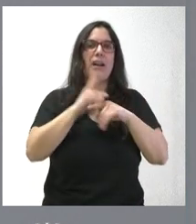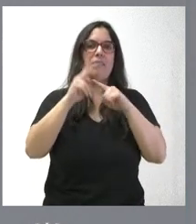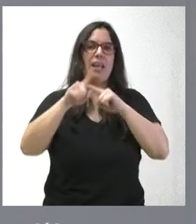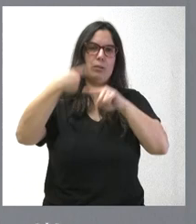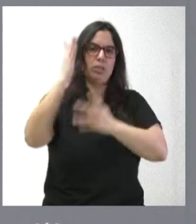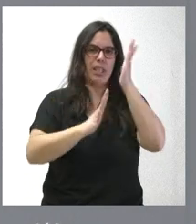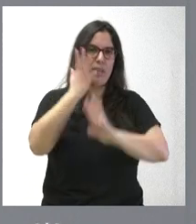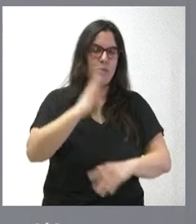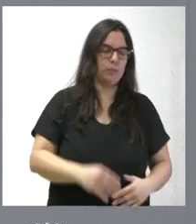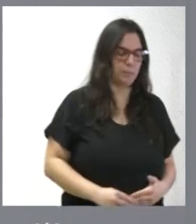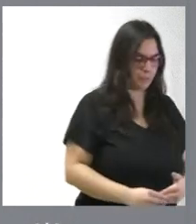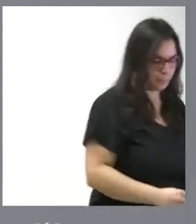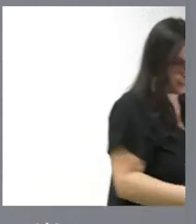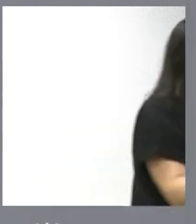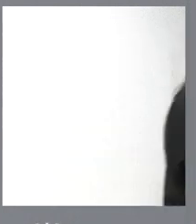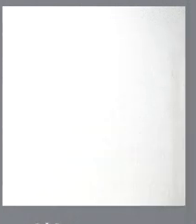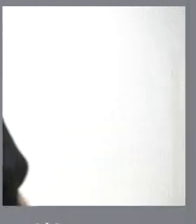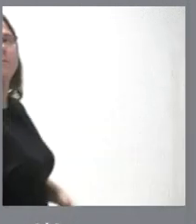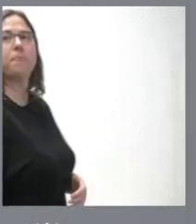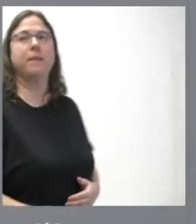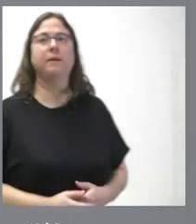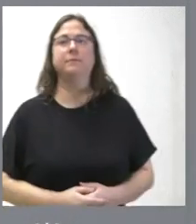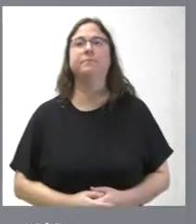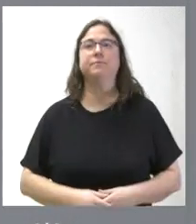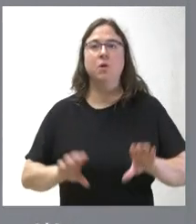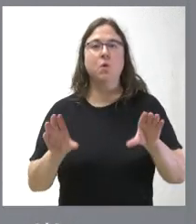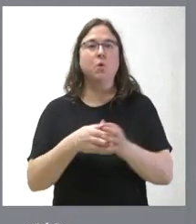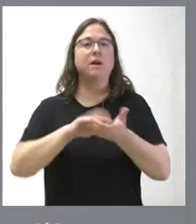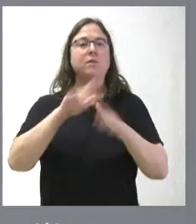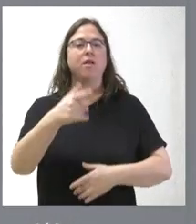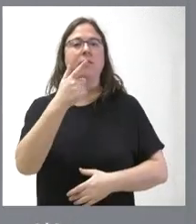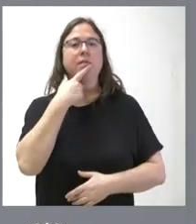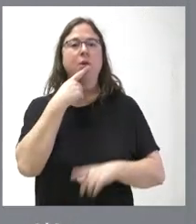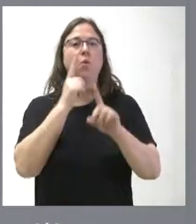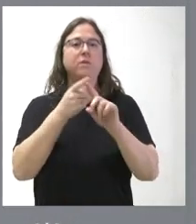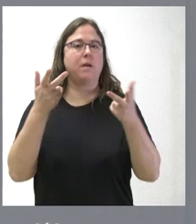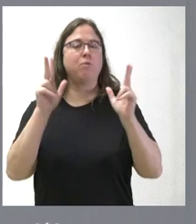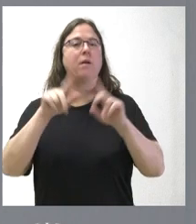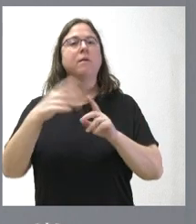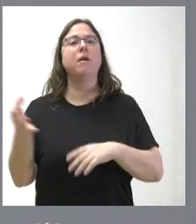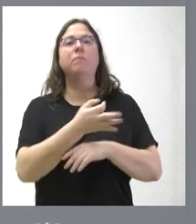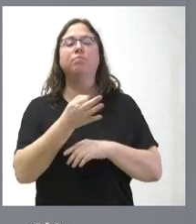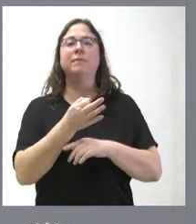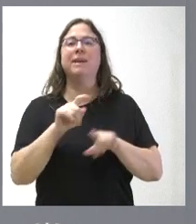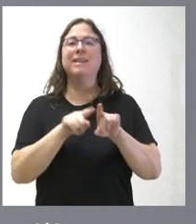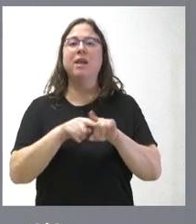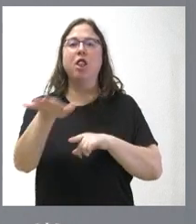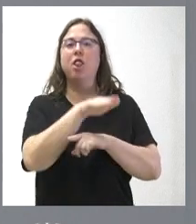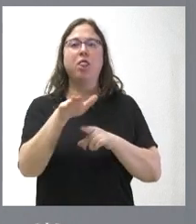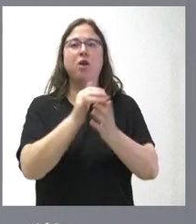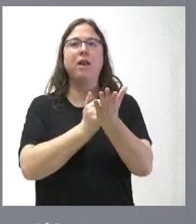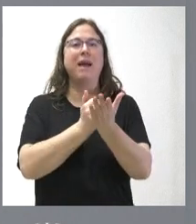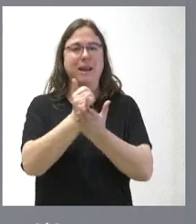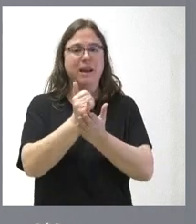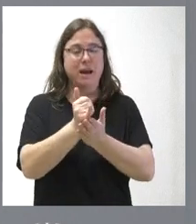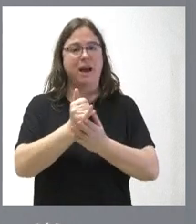forestales. La Junta declara de utilidad pública y urgente ejecución la concentración parcelaria en la zona de Grajal, Escobar